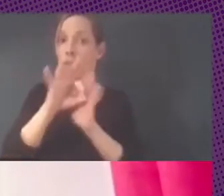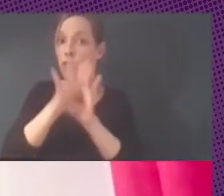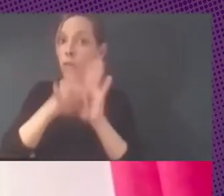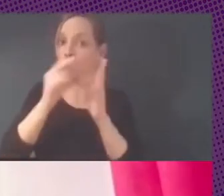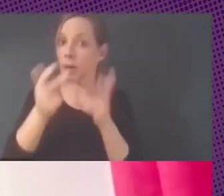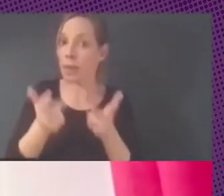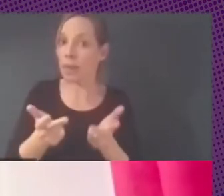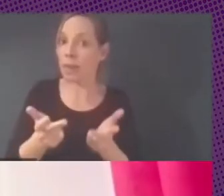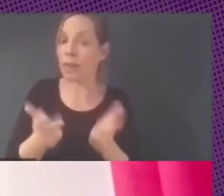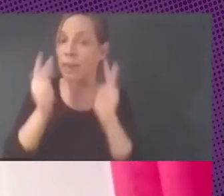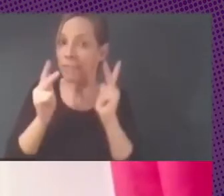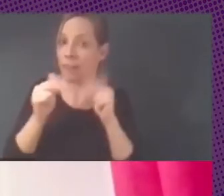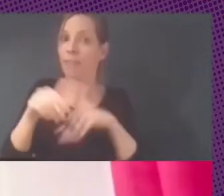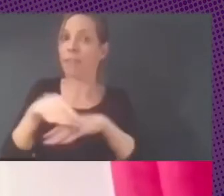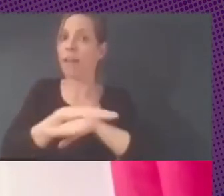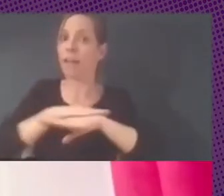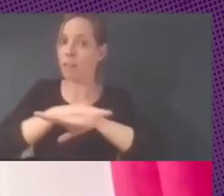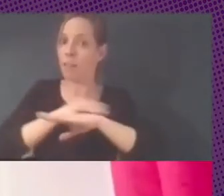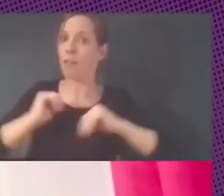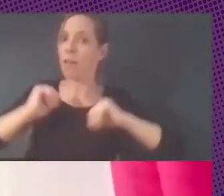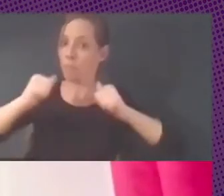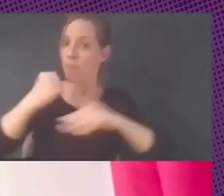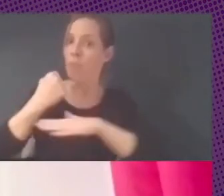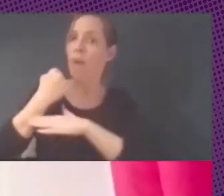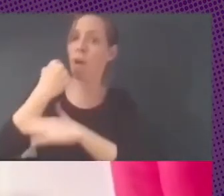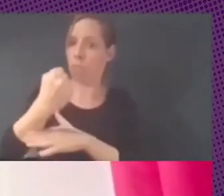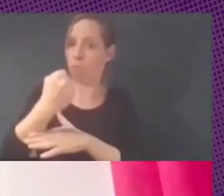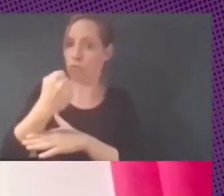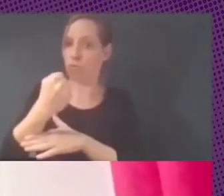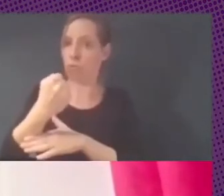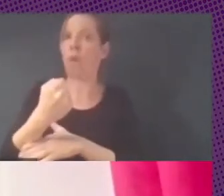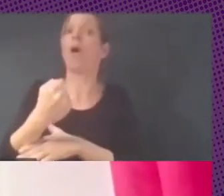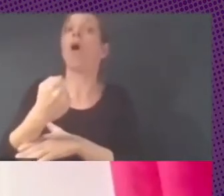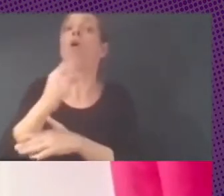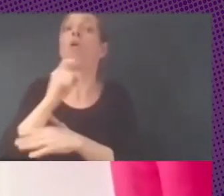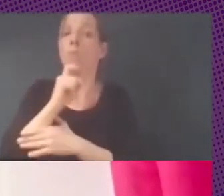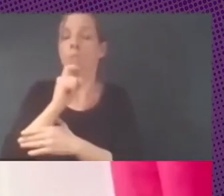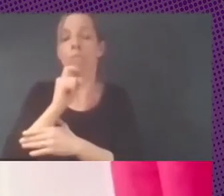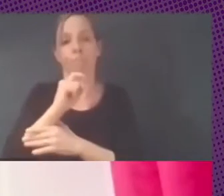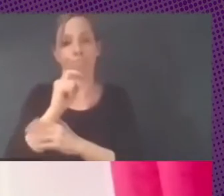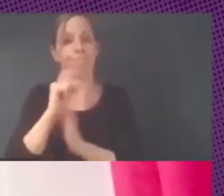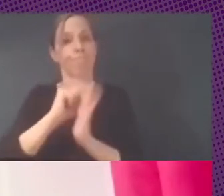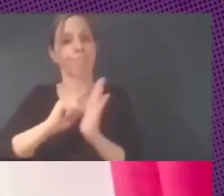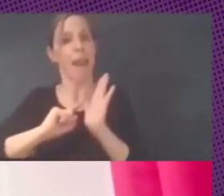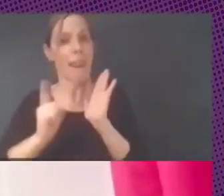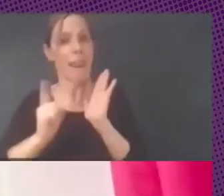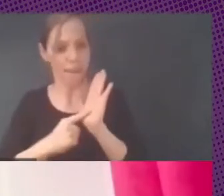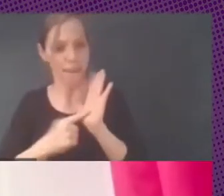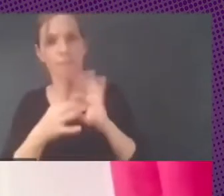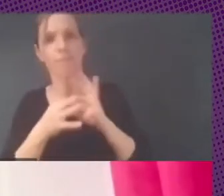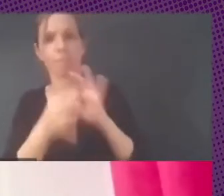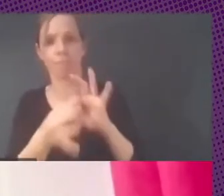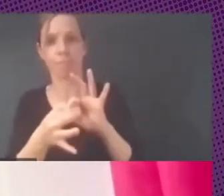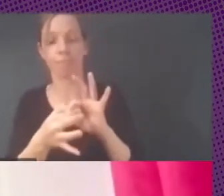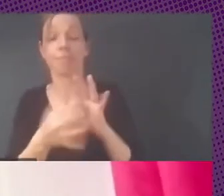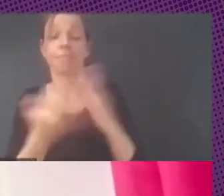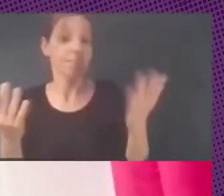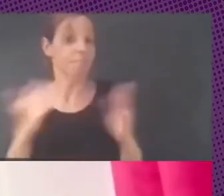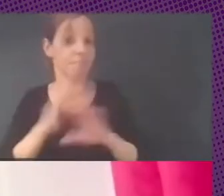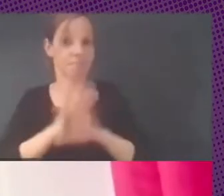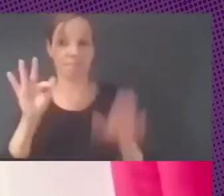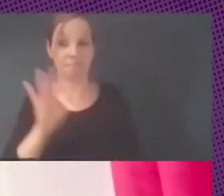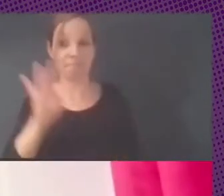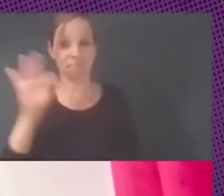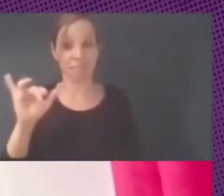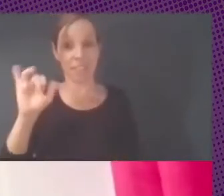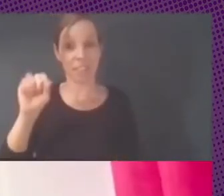libre desde el Estado, primero que todo, con una normativa que ordene eso mismo. Así es que, bueno, sin más, Ismael, si